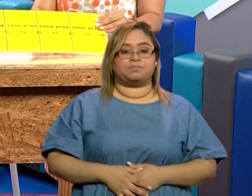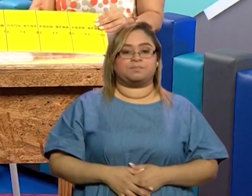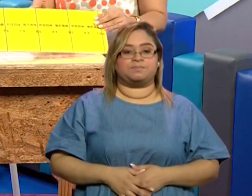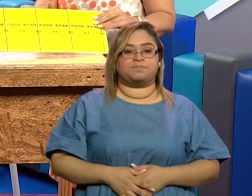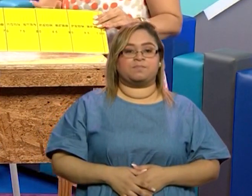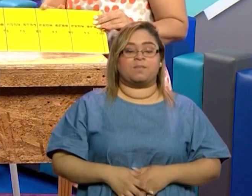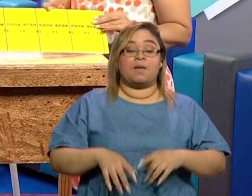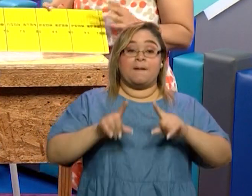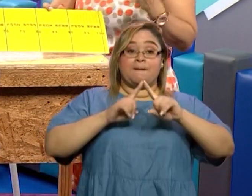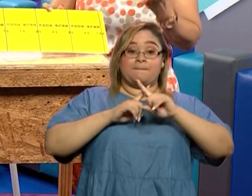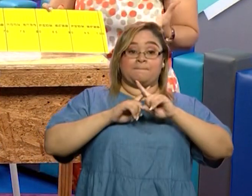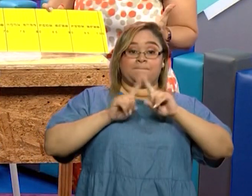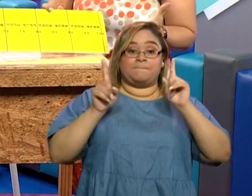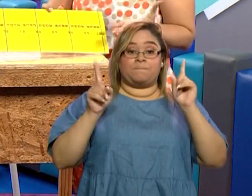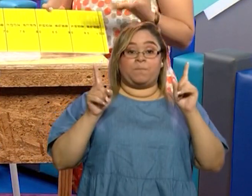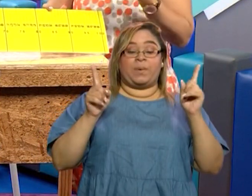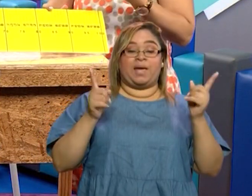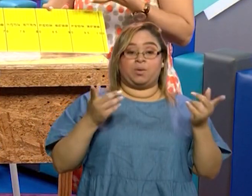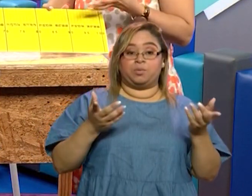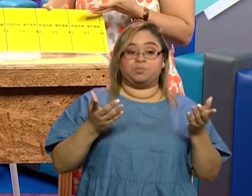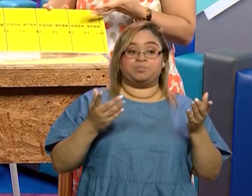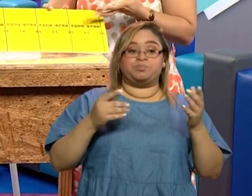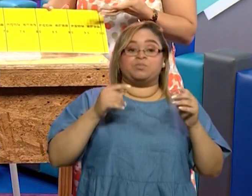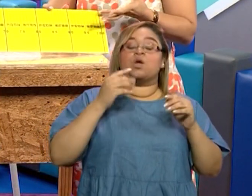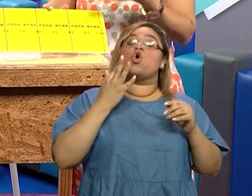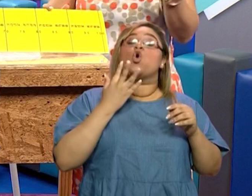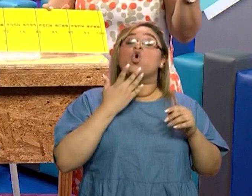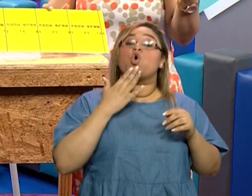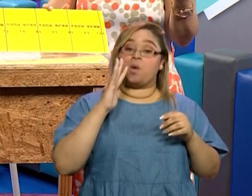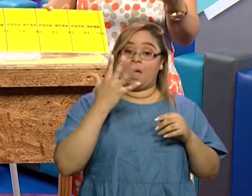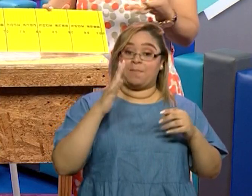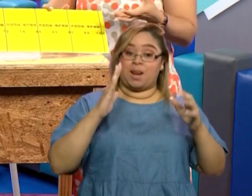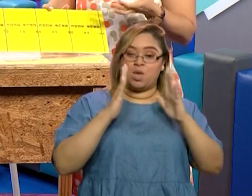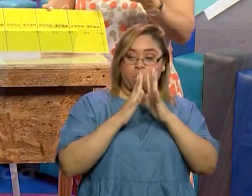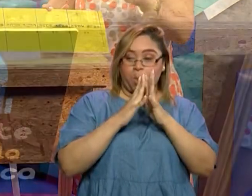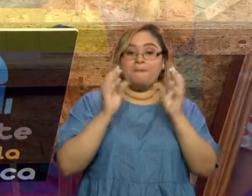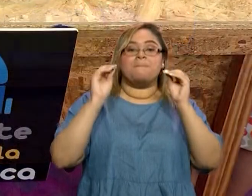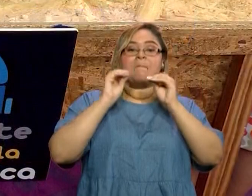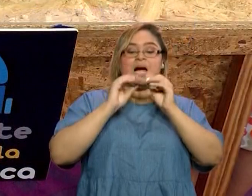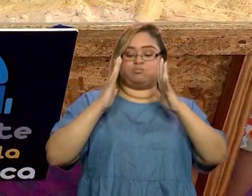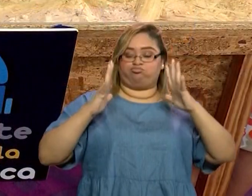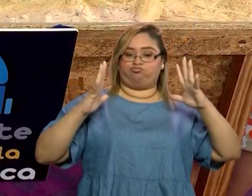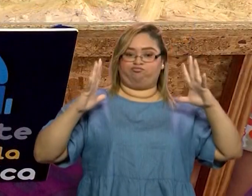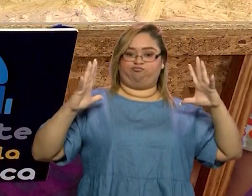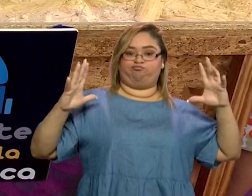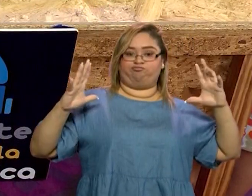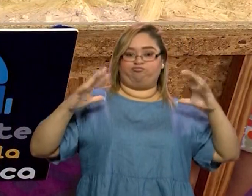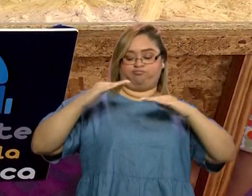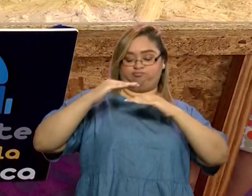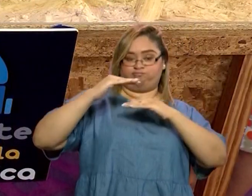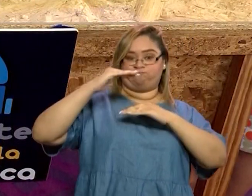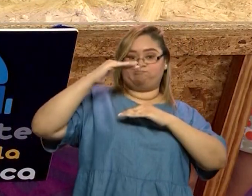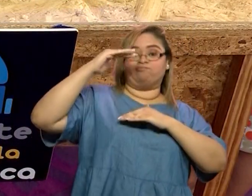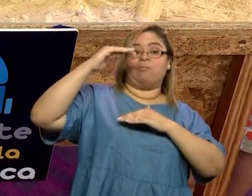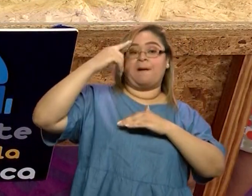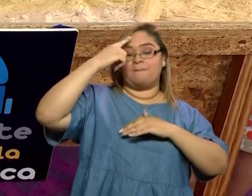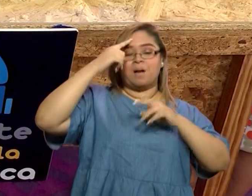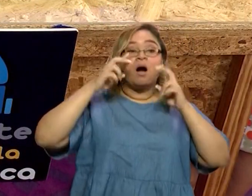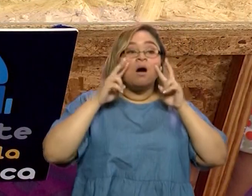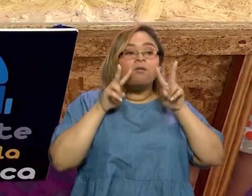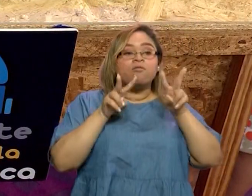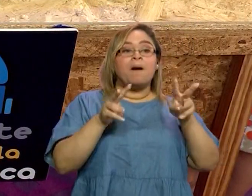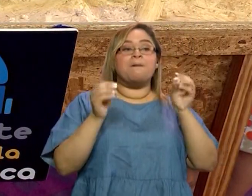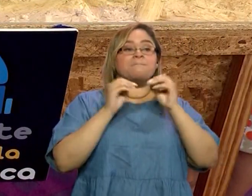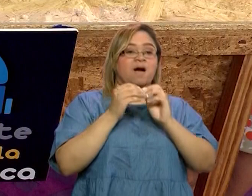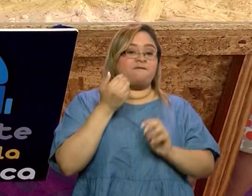Simplemente que acá queríamos que vieras en una forma más grande cómo está representado el